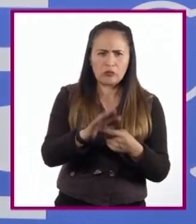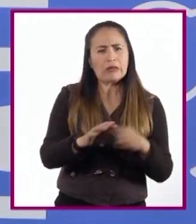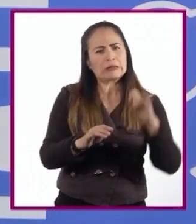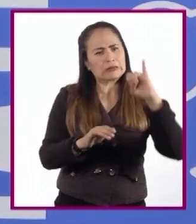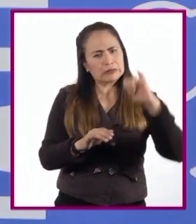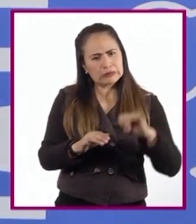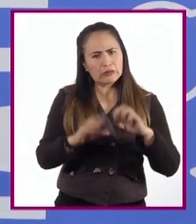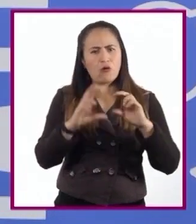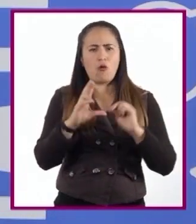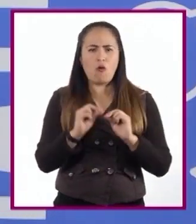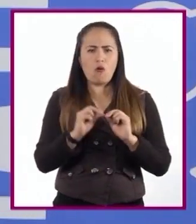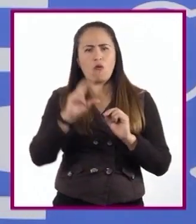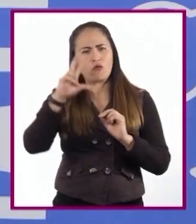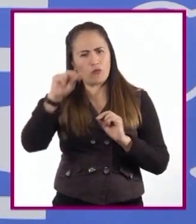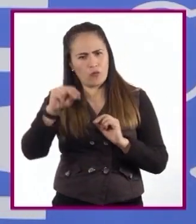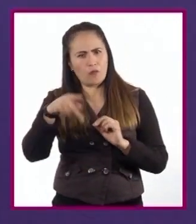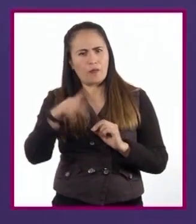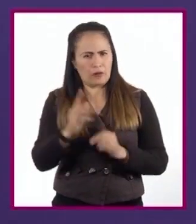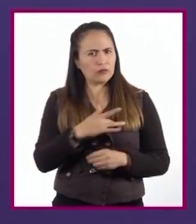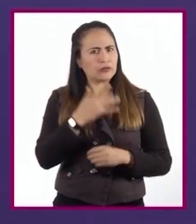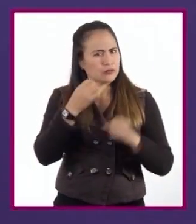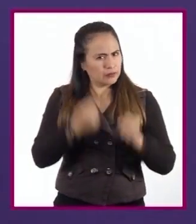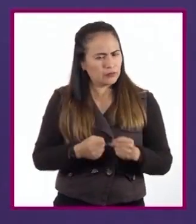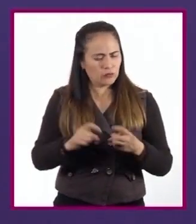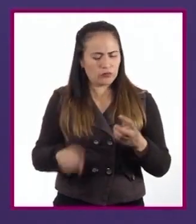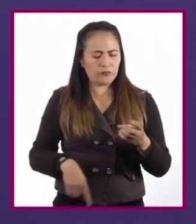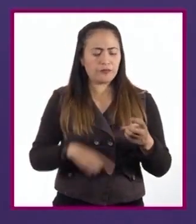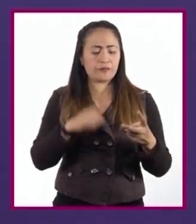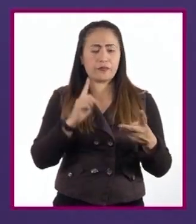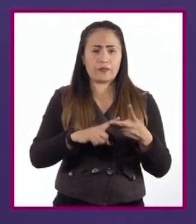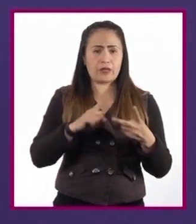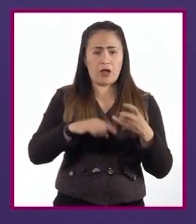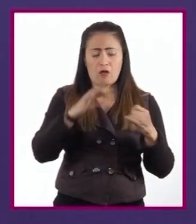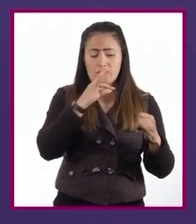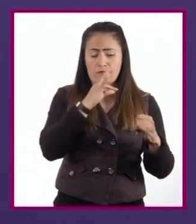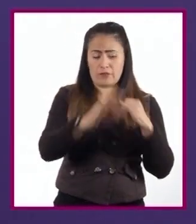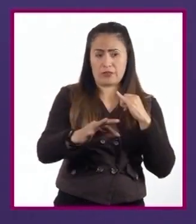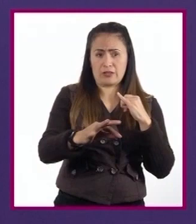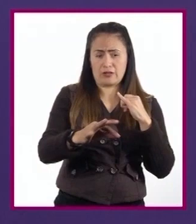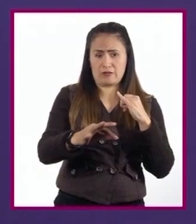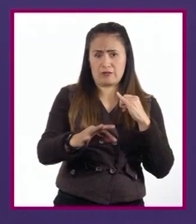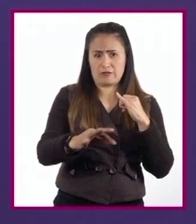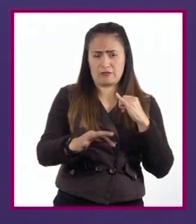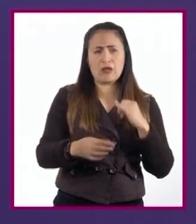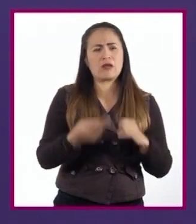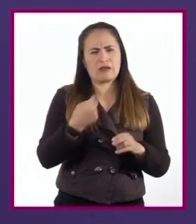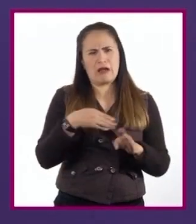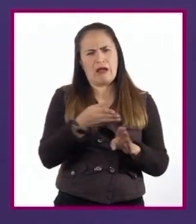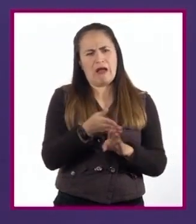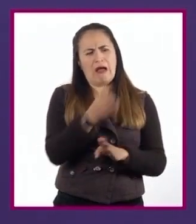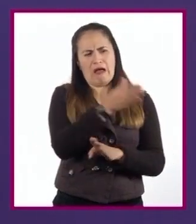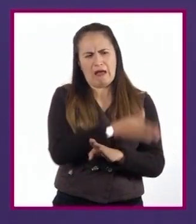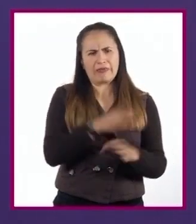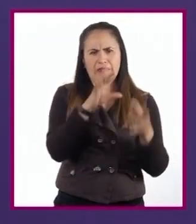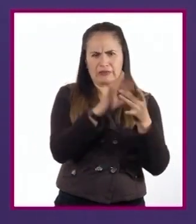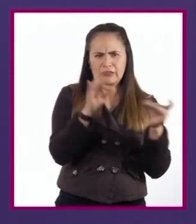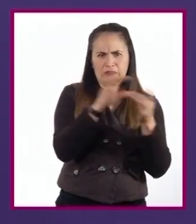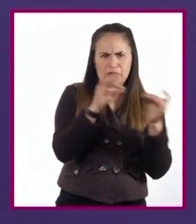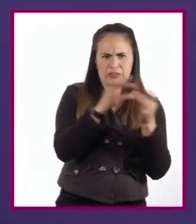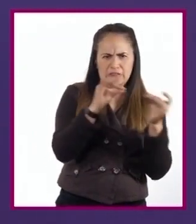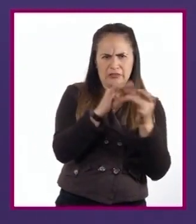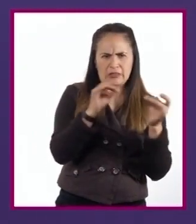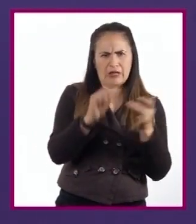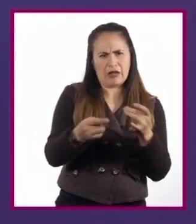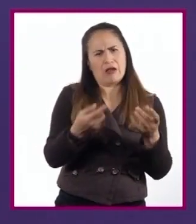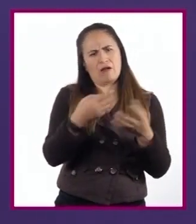En tanto que la conclusión es la parte final que, a partir de lo dicho por las premisas, sustenta la tesis